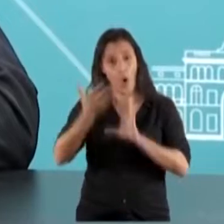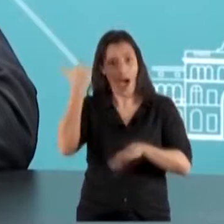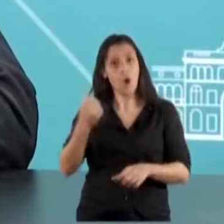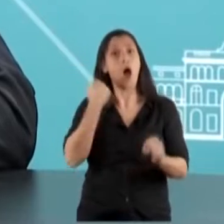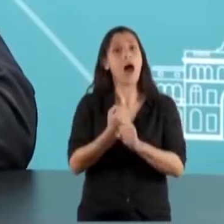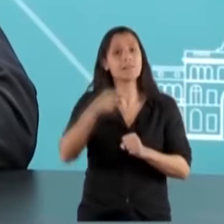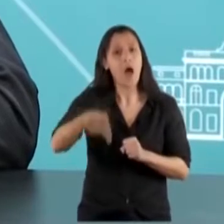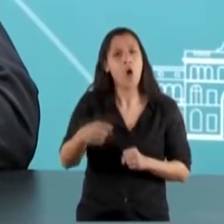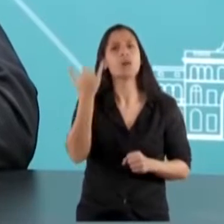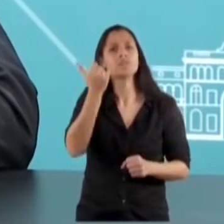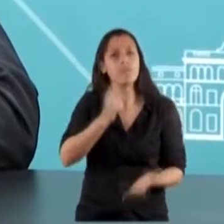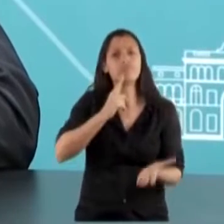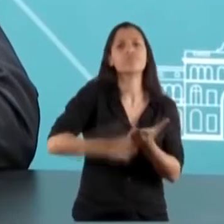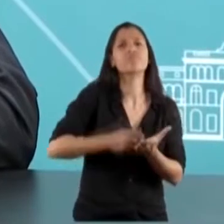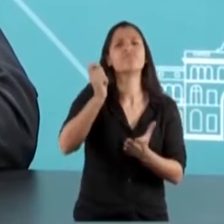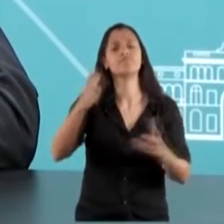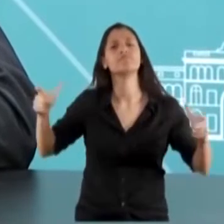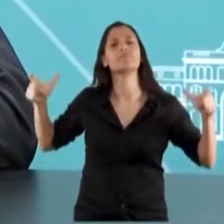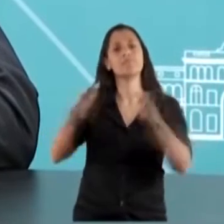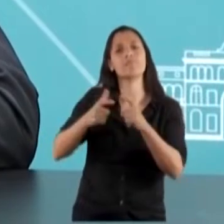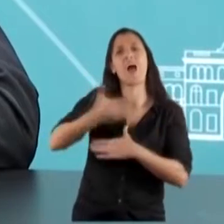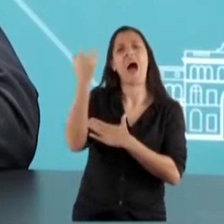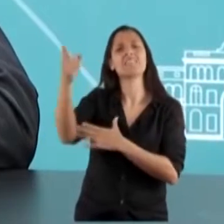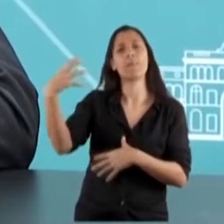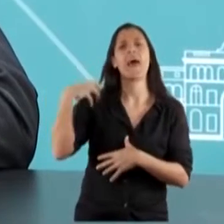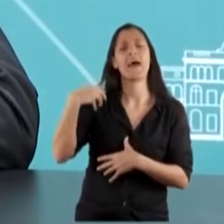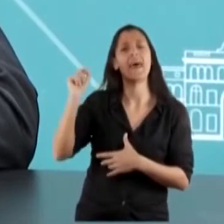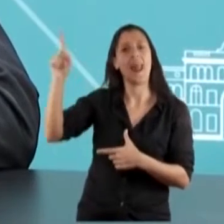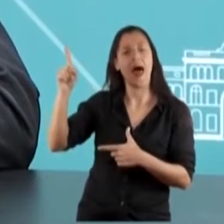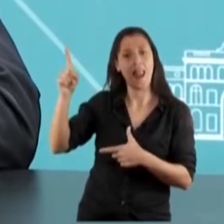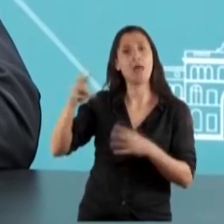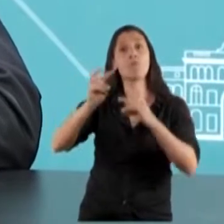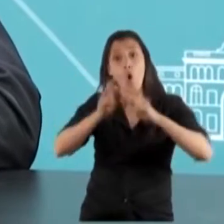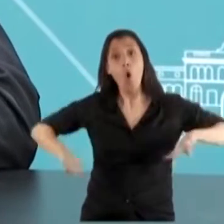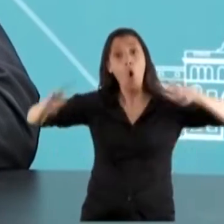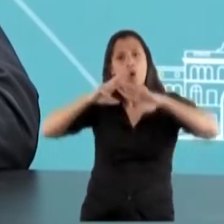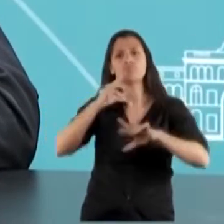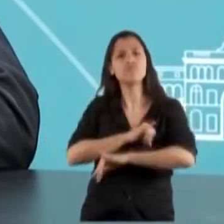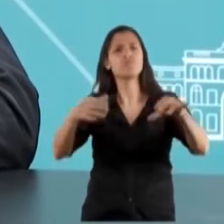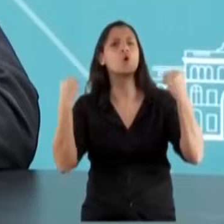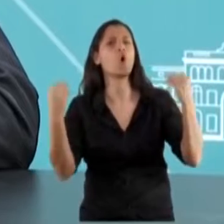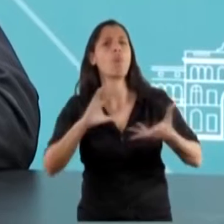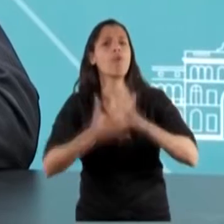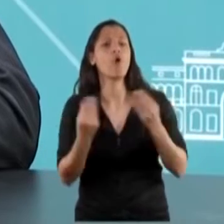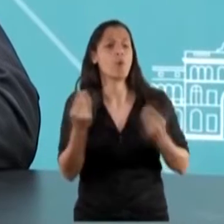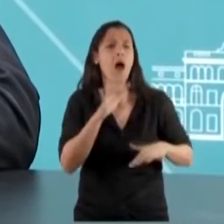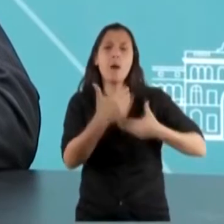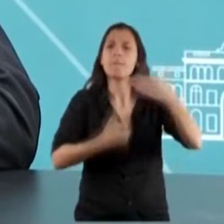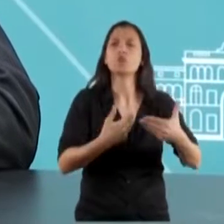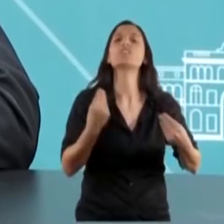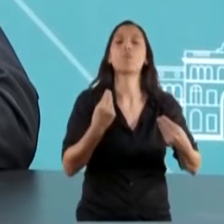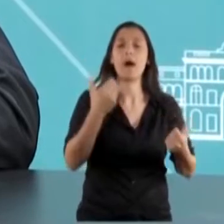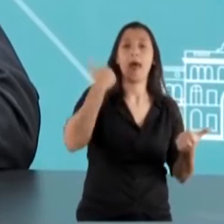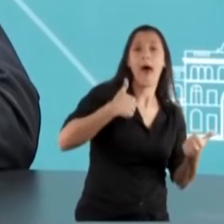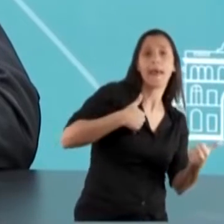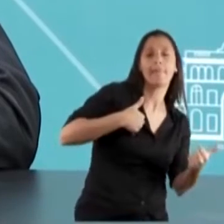resolución de la Asamblea General de Naciones Unidas que indicó cuál era el mecanismo para que la Argentina y el Reino Unido